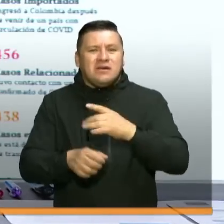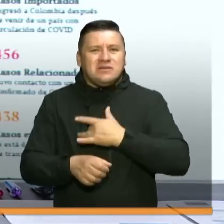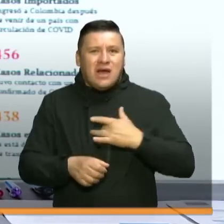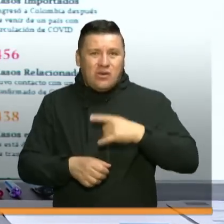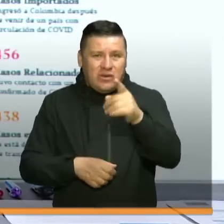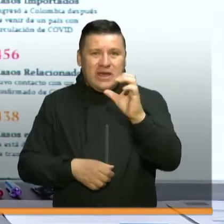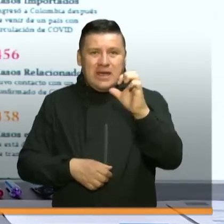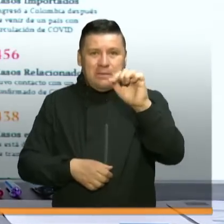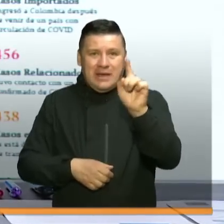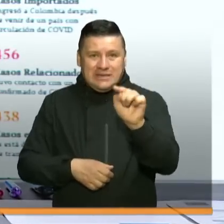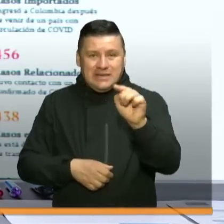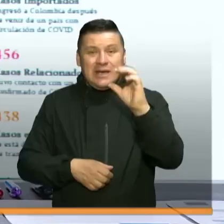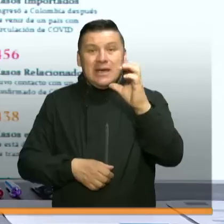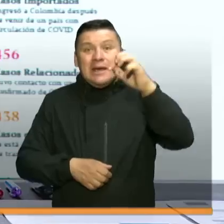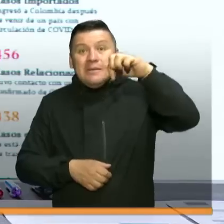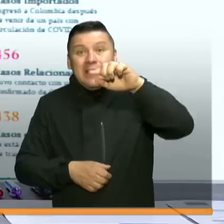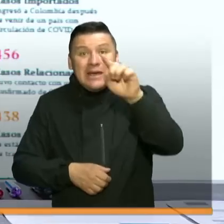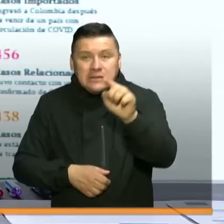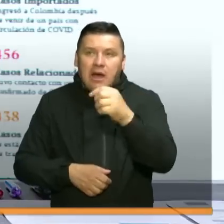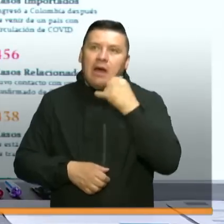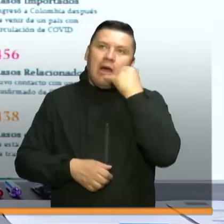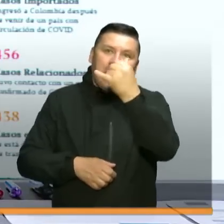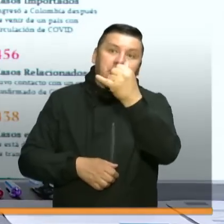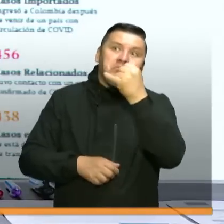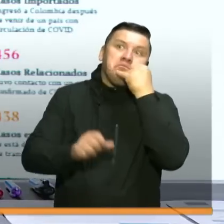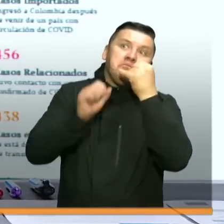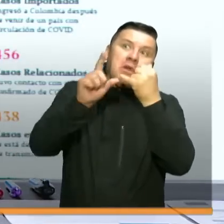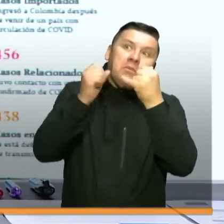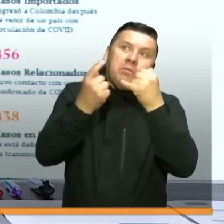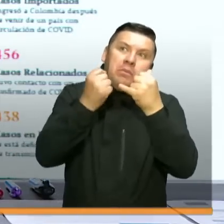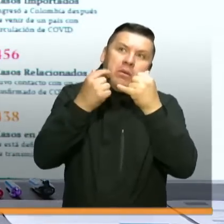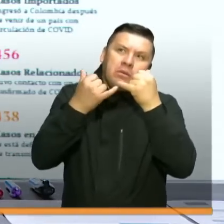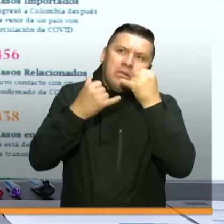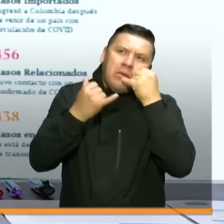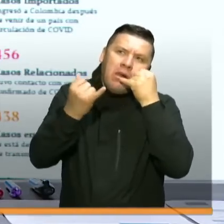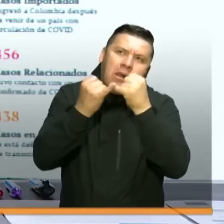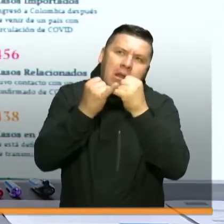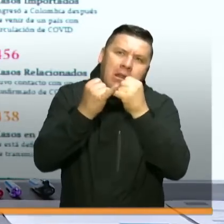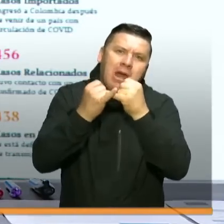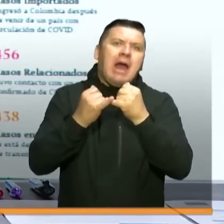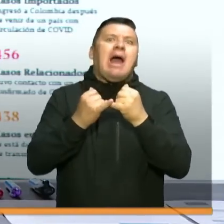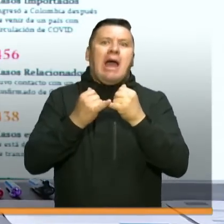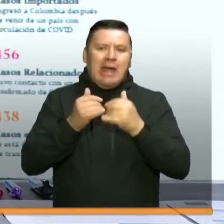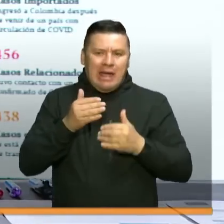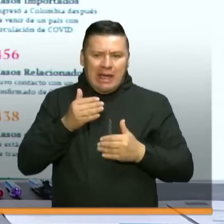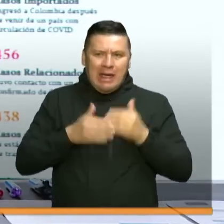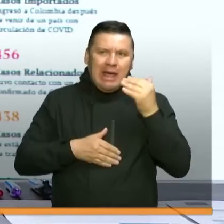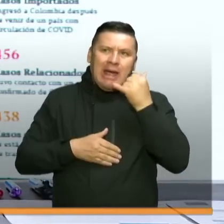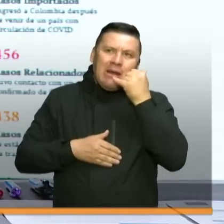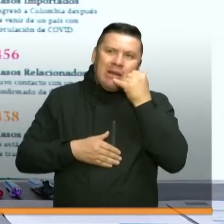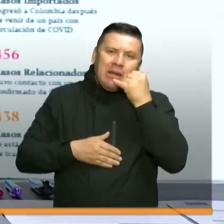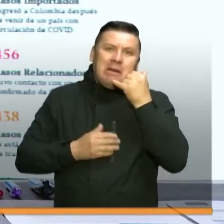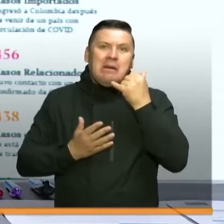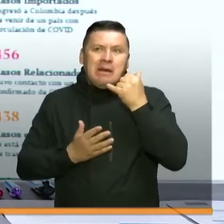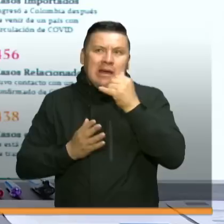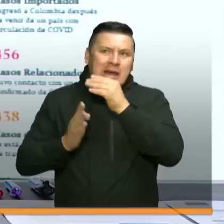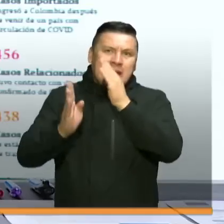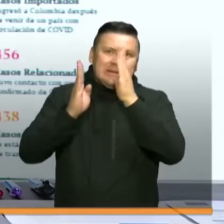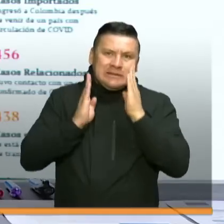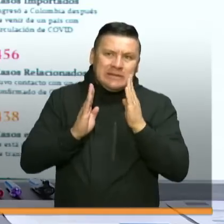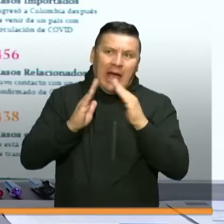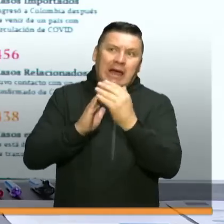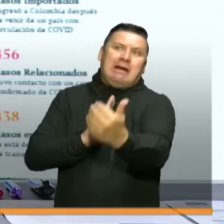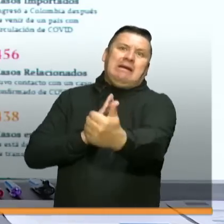a través de su EPS le podrán hacer también un diagnóstico que puede empezar desde el punto de vista de atención